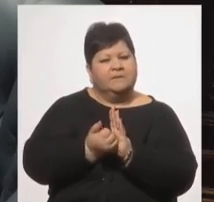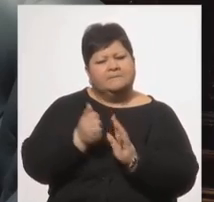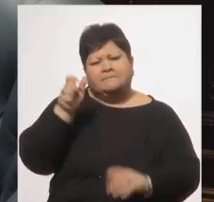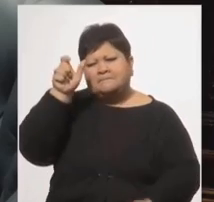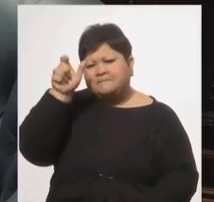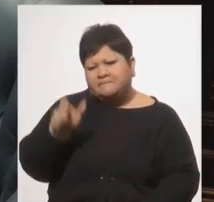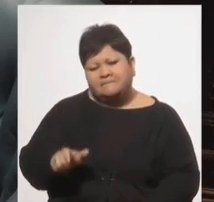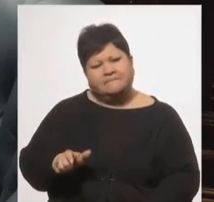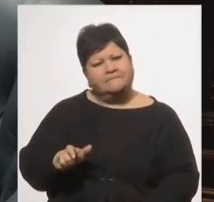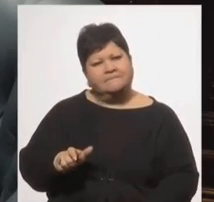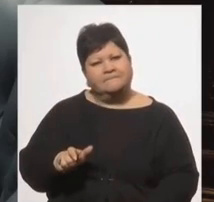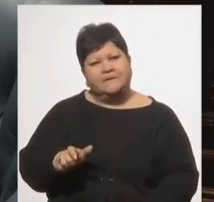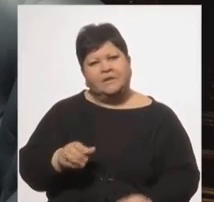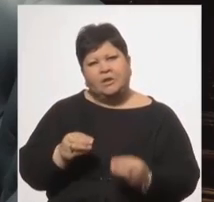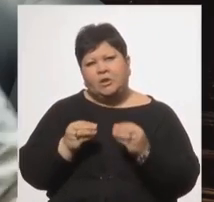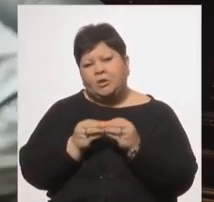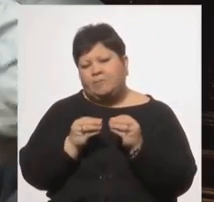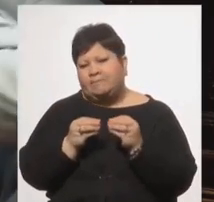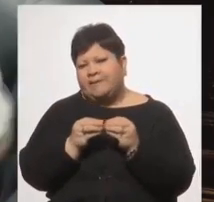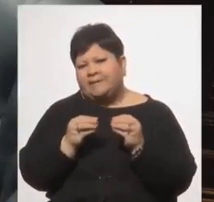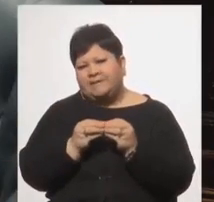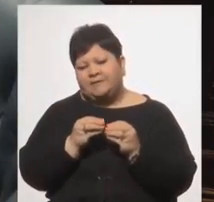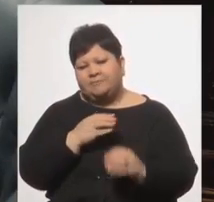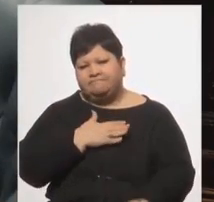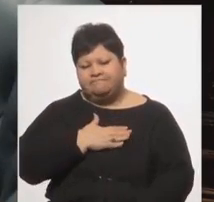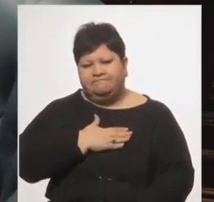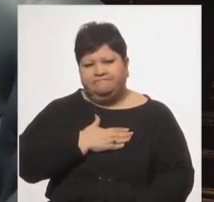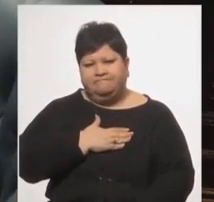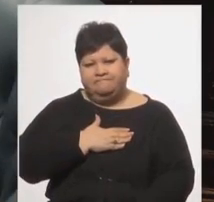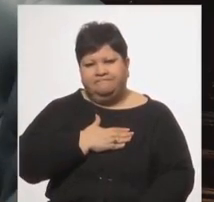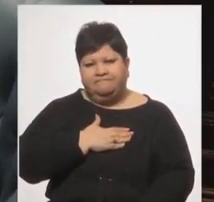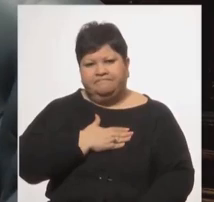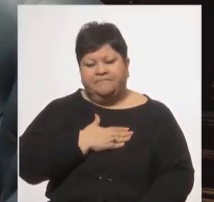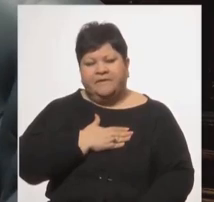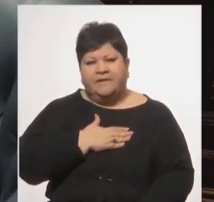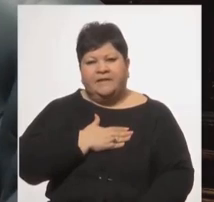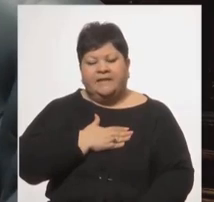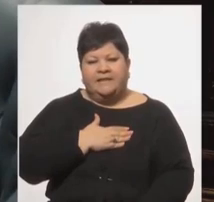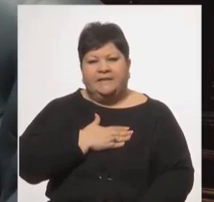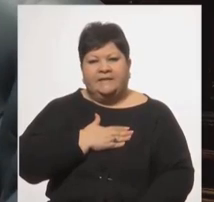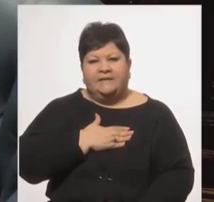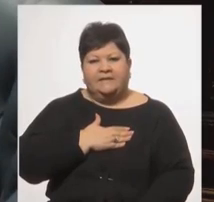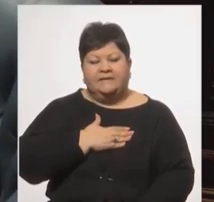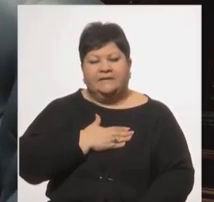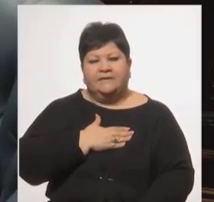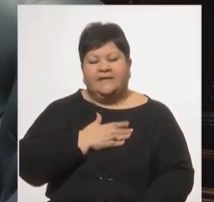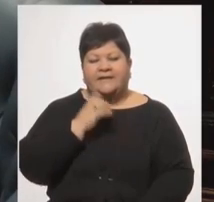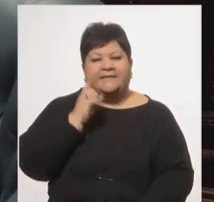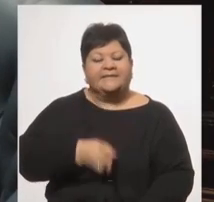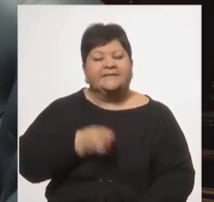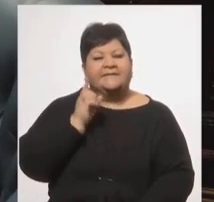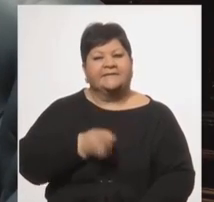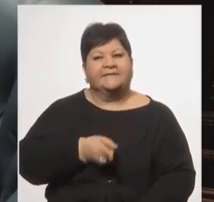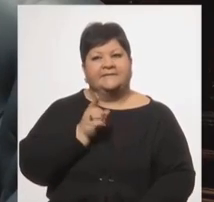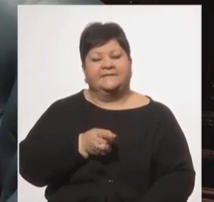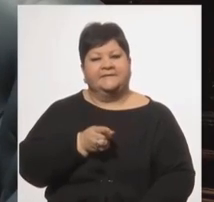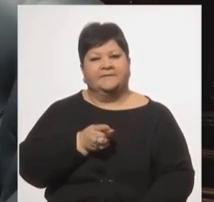compañero toma la decisión de